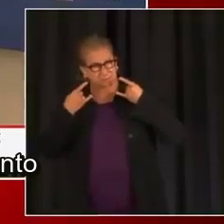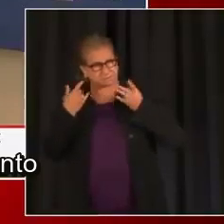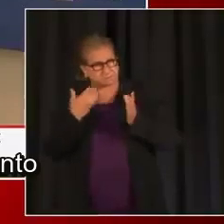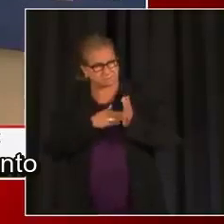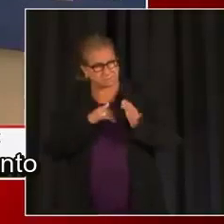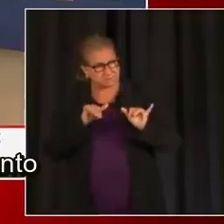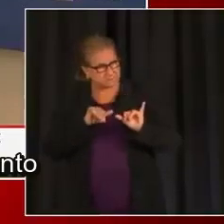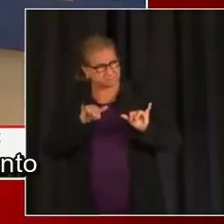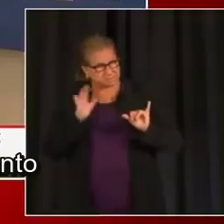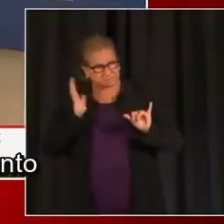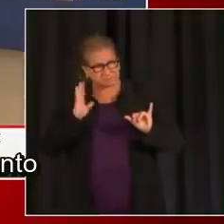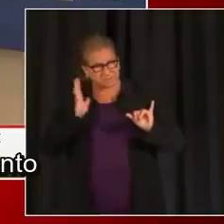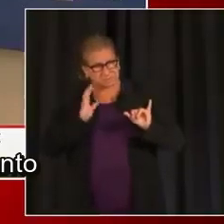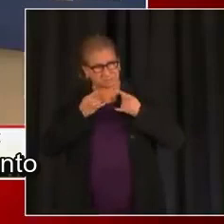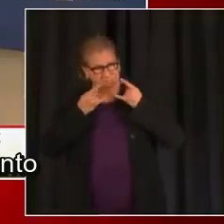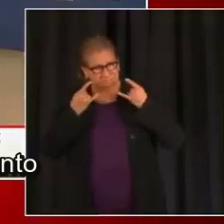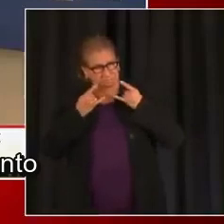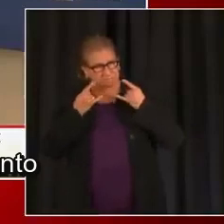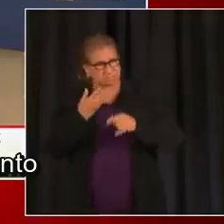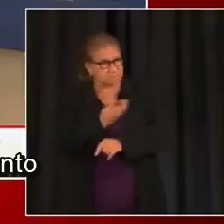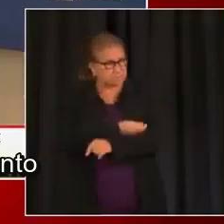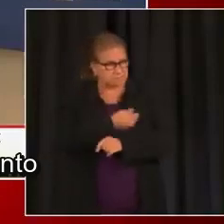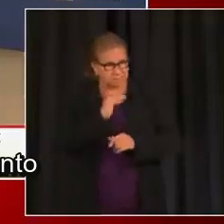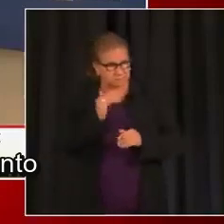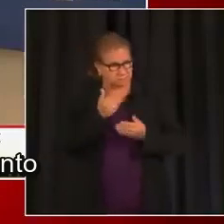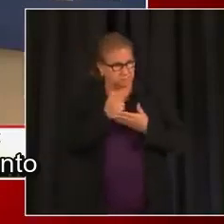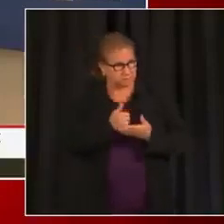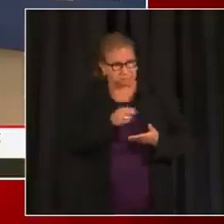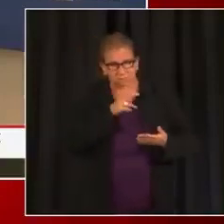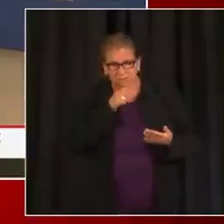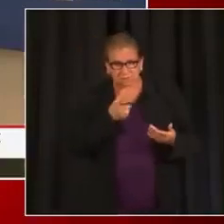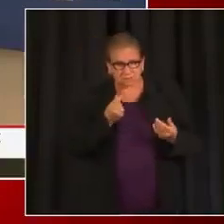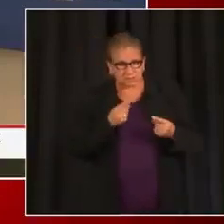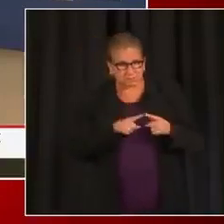¿Cuánto vamos a regresar en cuanto a las restricciones?